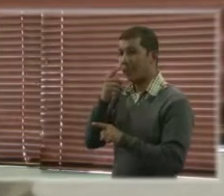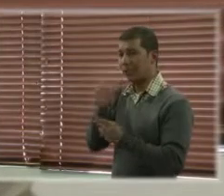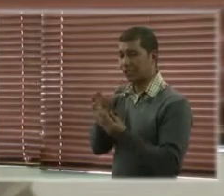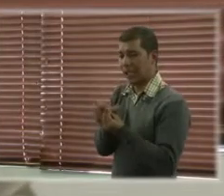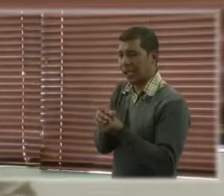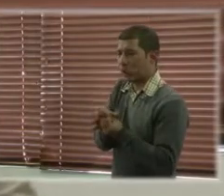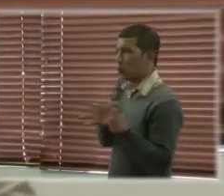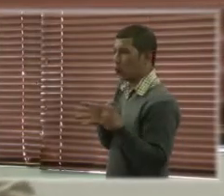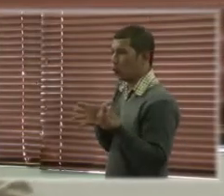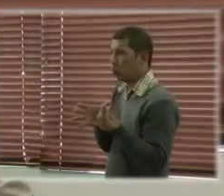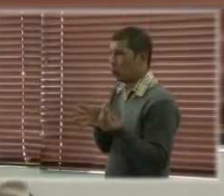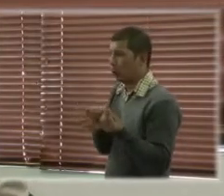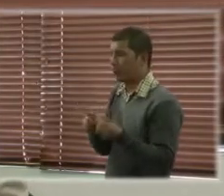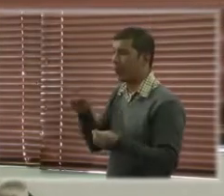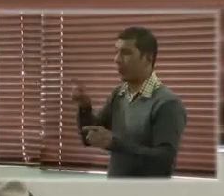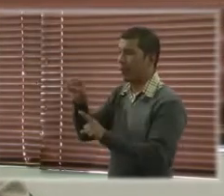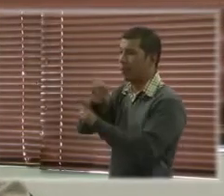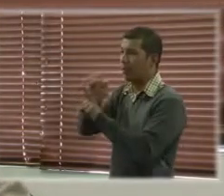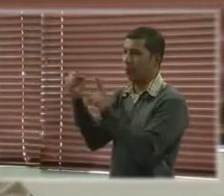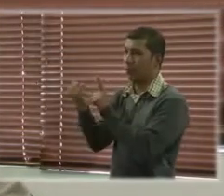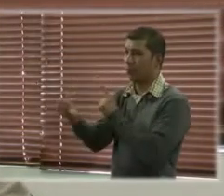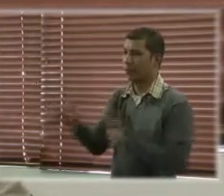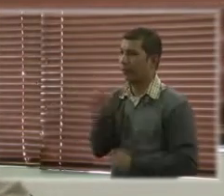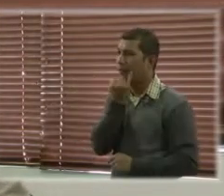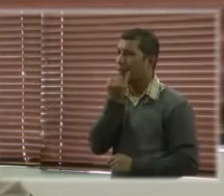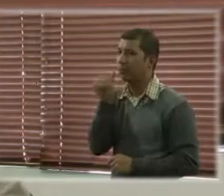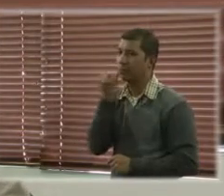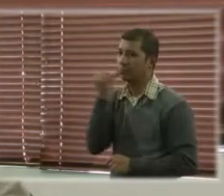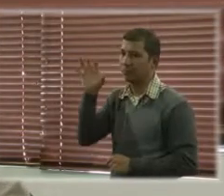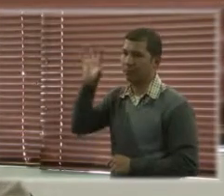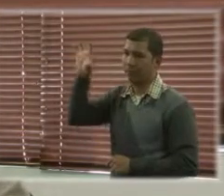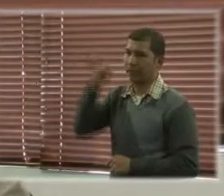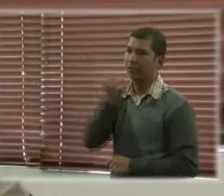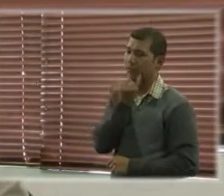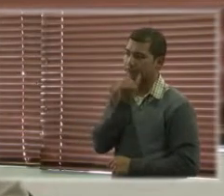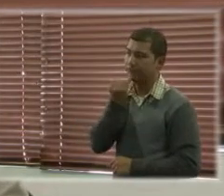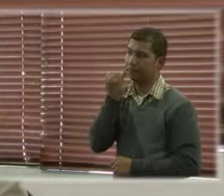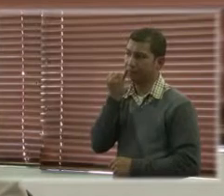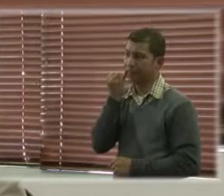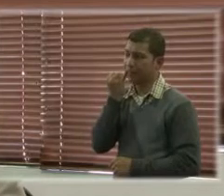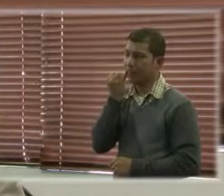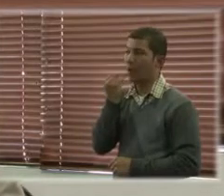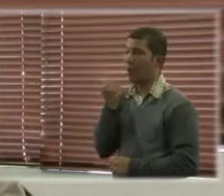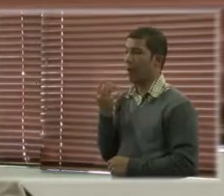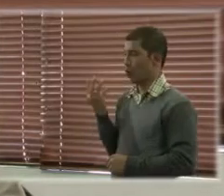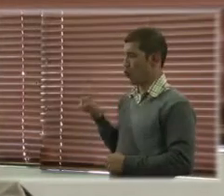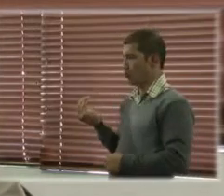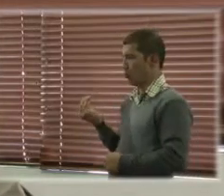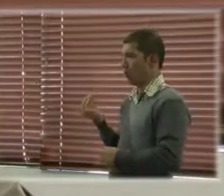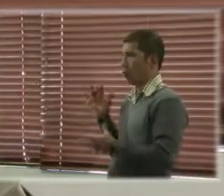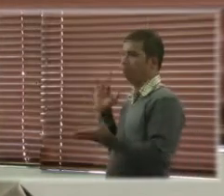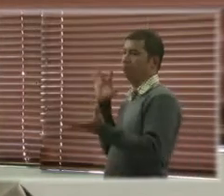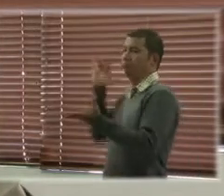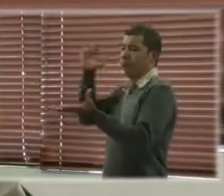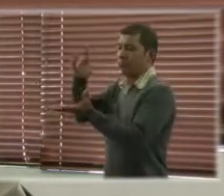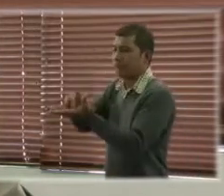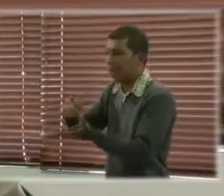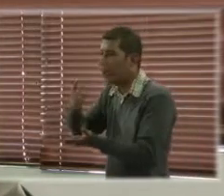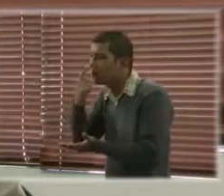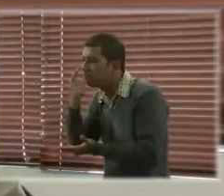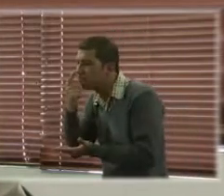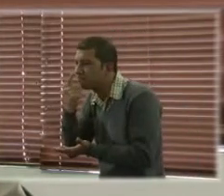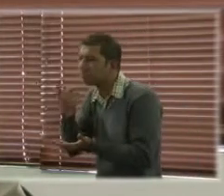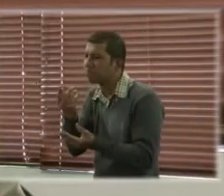israelí, así que se hizo una visita también a esa práctica, se